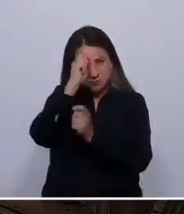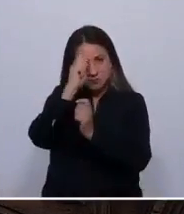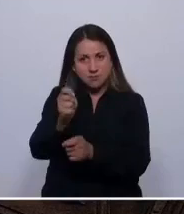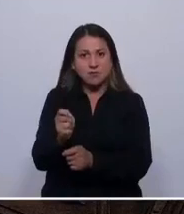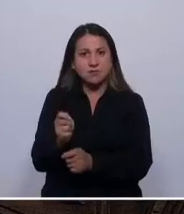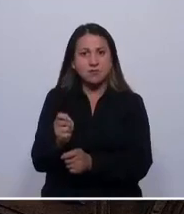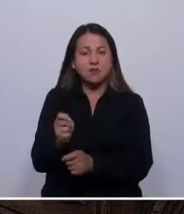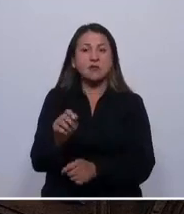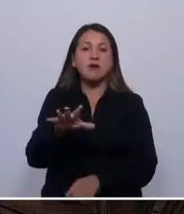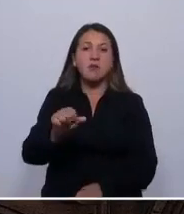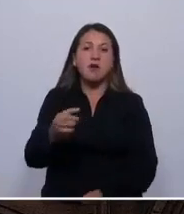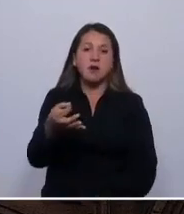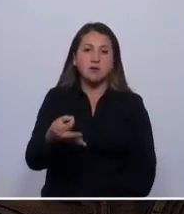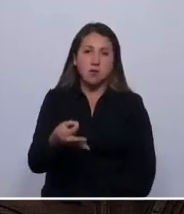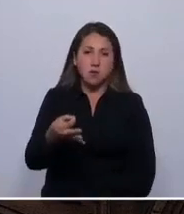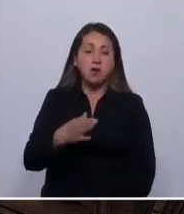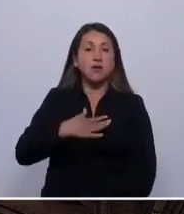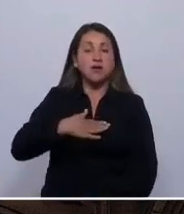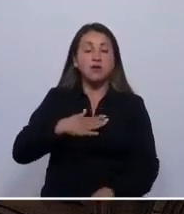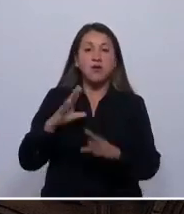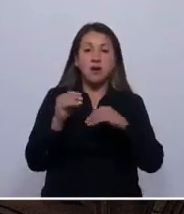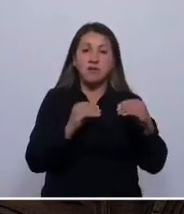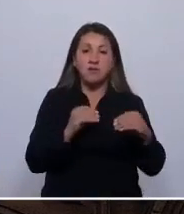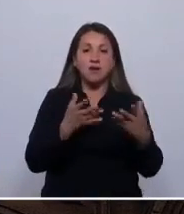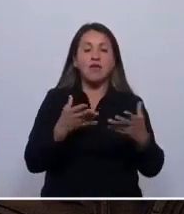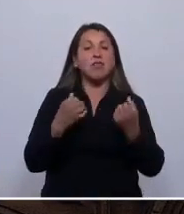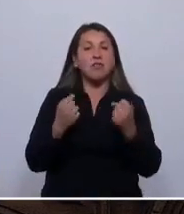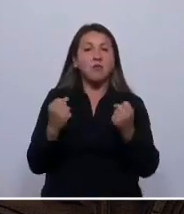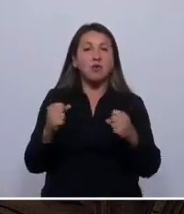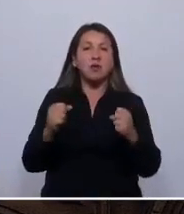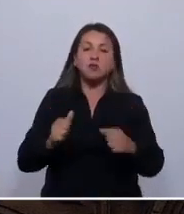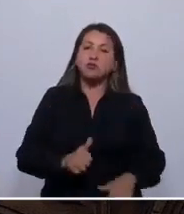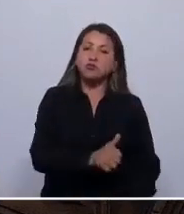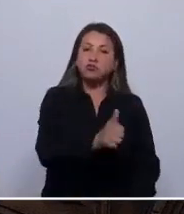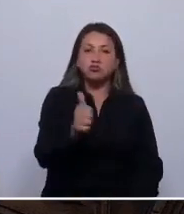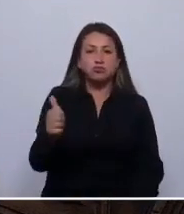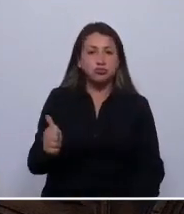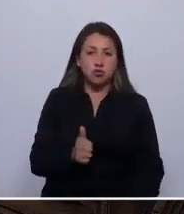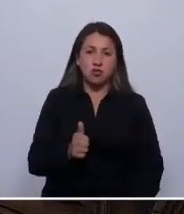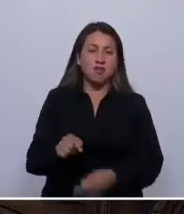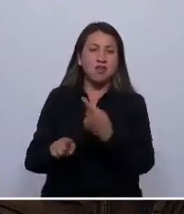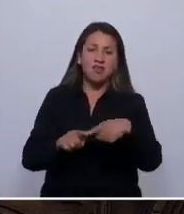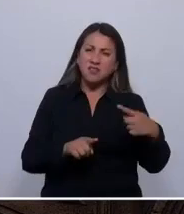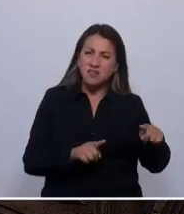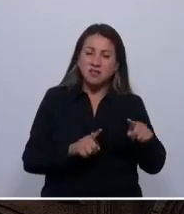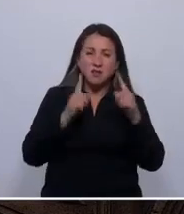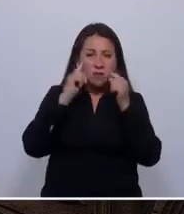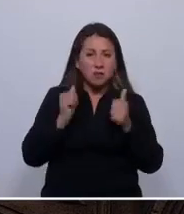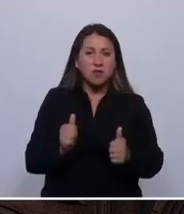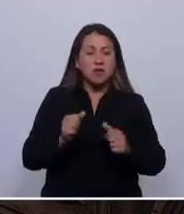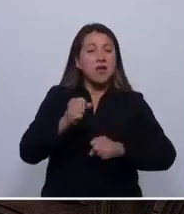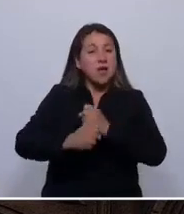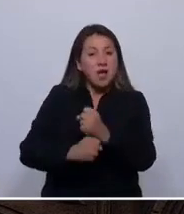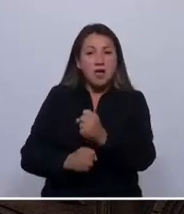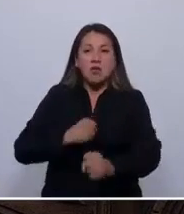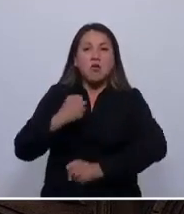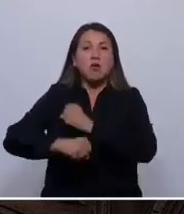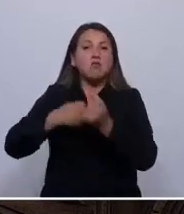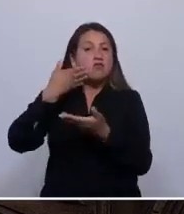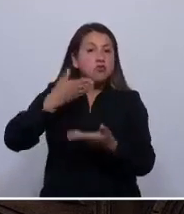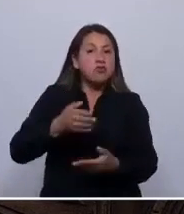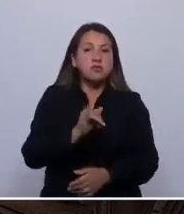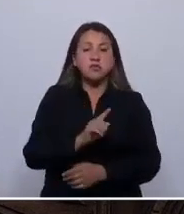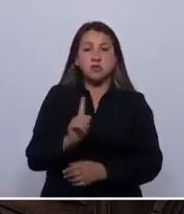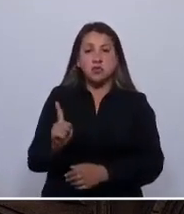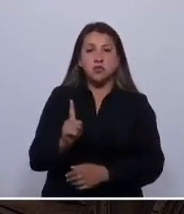y asegurar. Les quiero hablar de las deportistas de todas las disciplinas y generaciones, a las que por años nos regalaron honor y